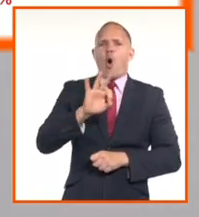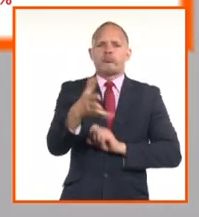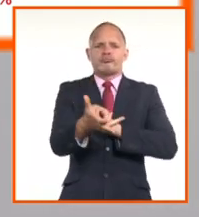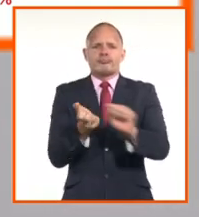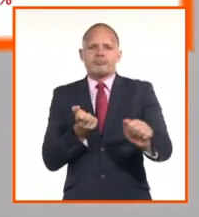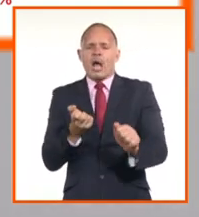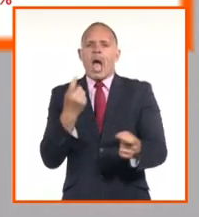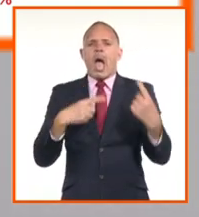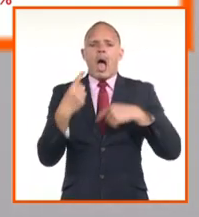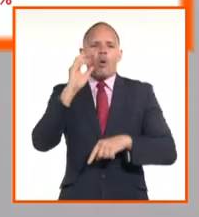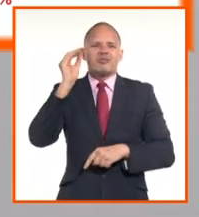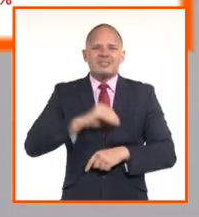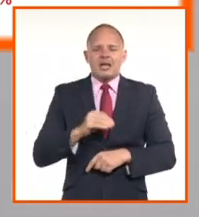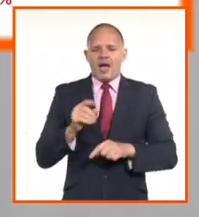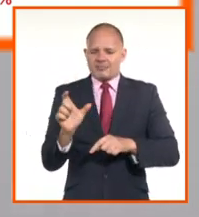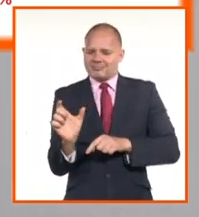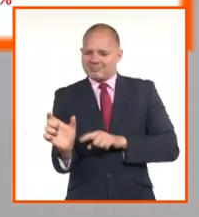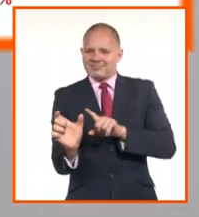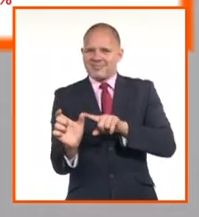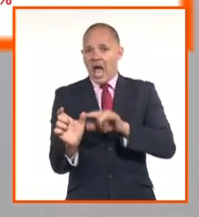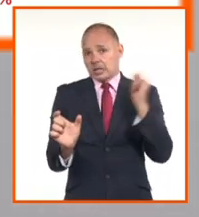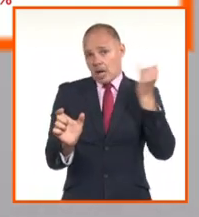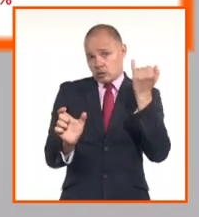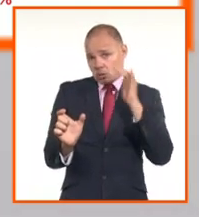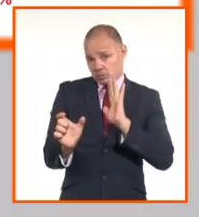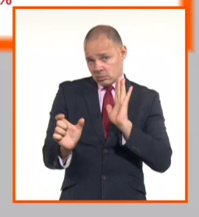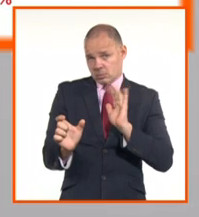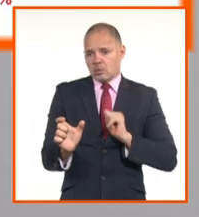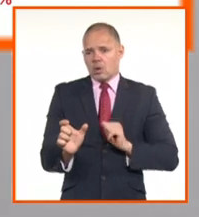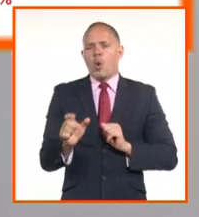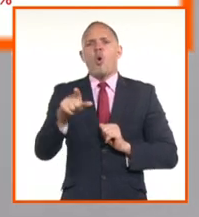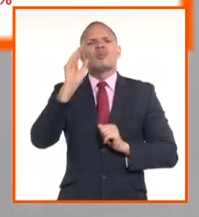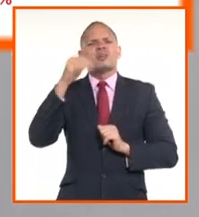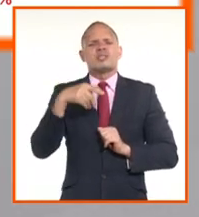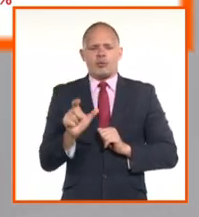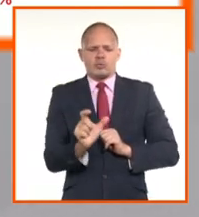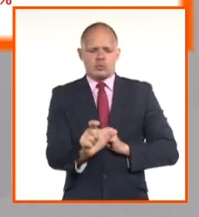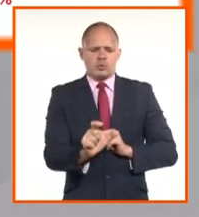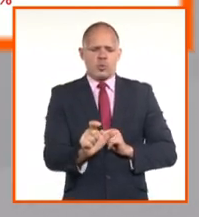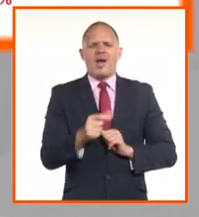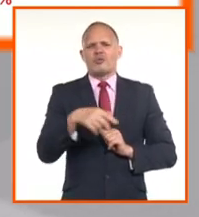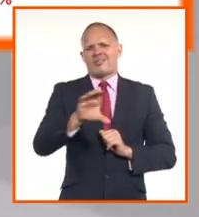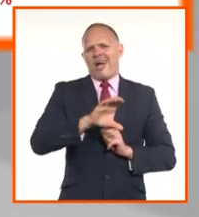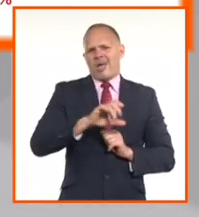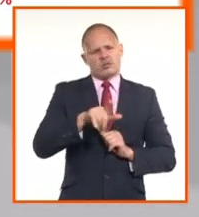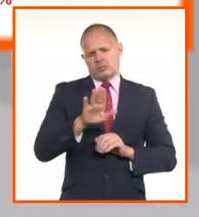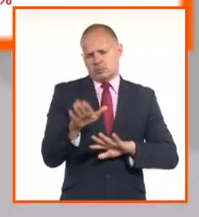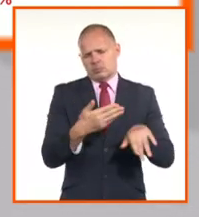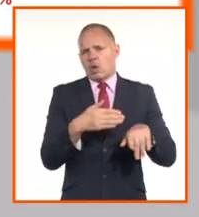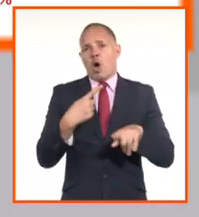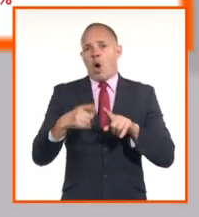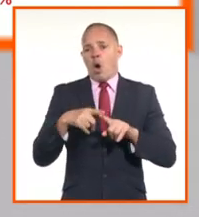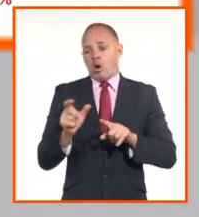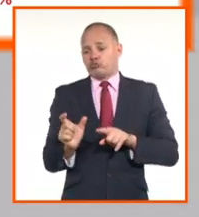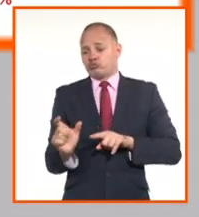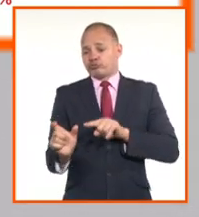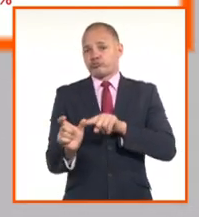de las tarjetas internacionales. Si usted tiene una tarjeta internacional y usted va a operar y le van a dar